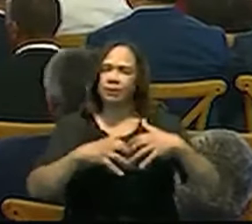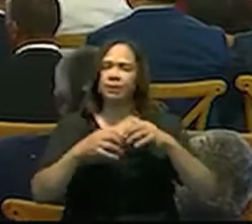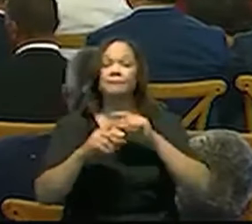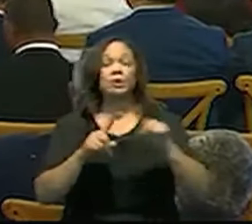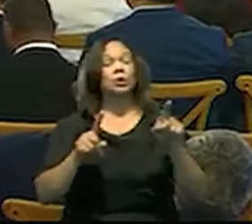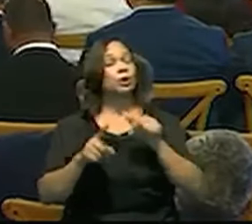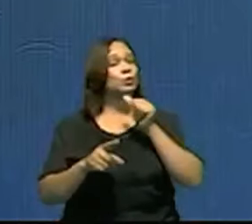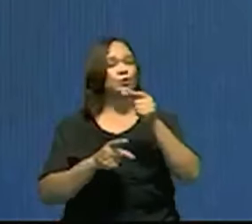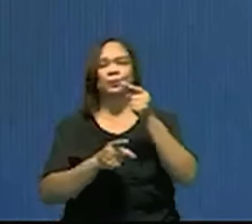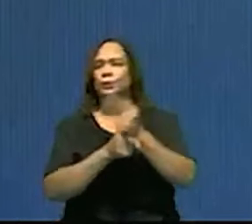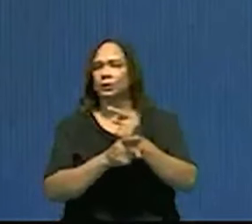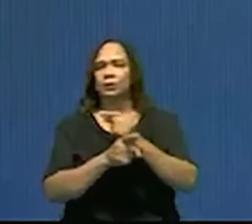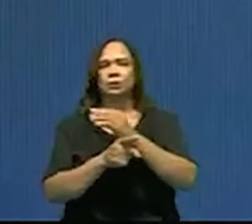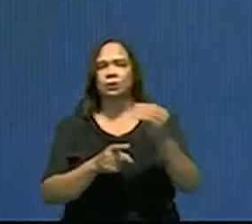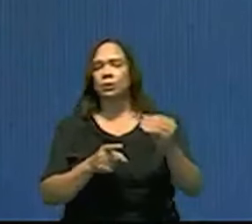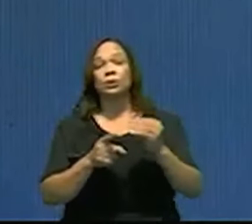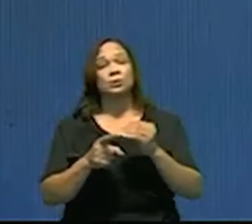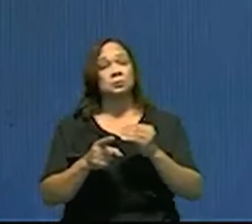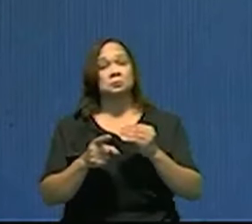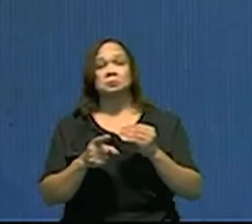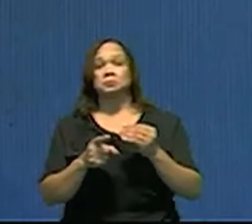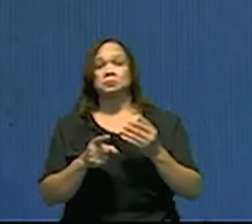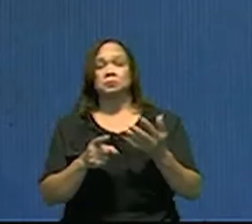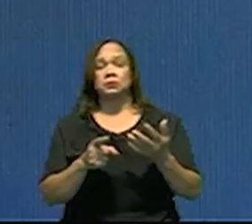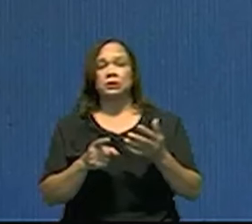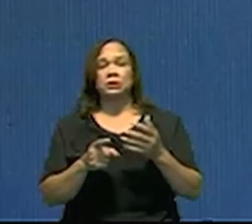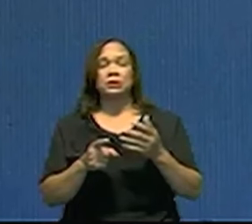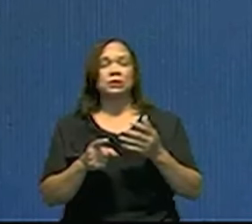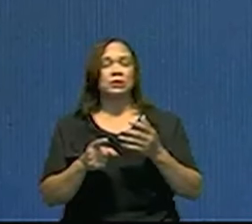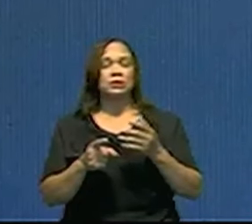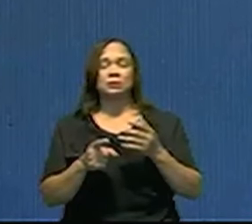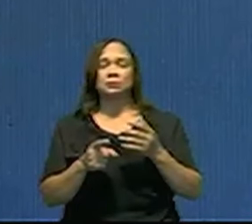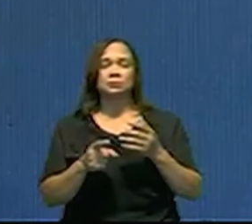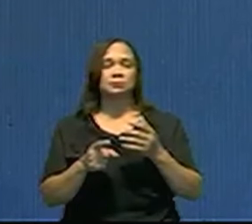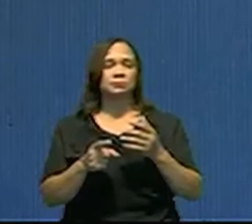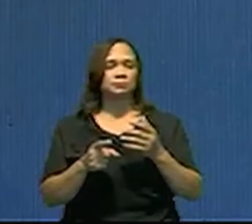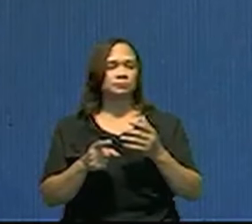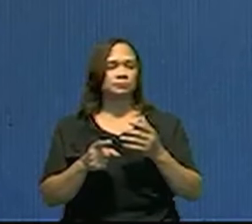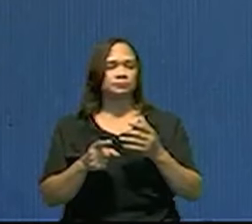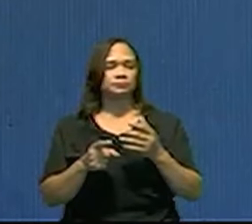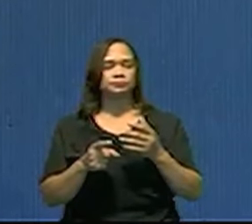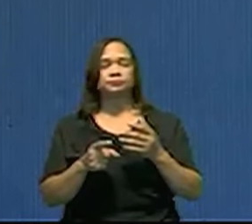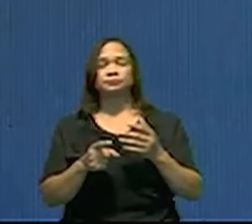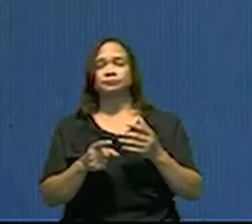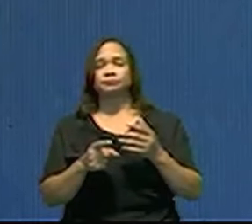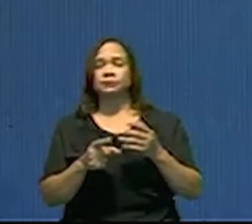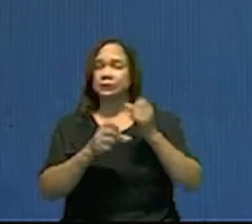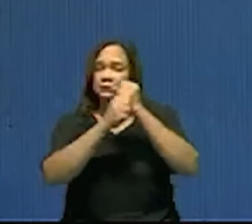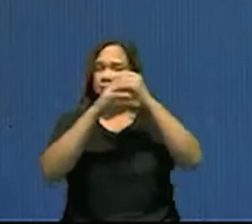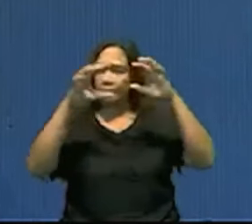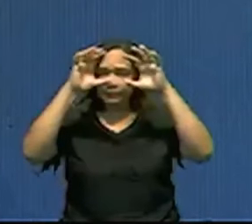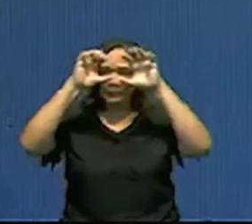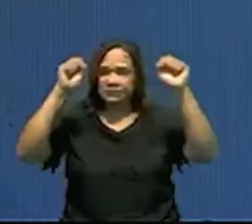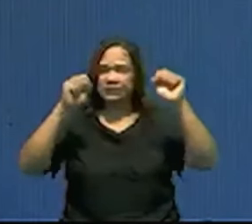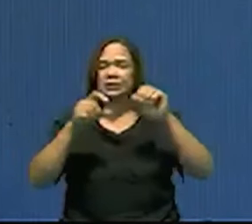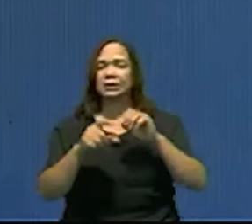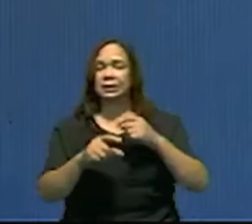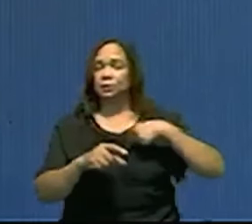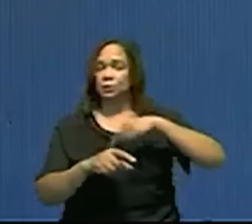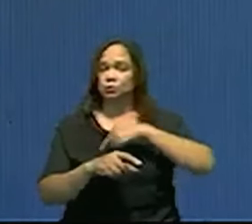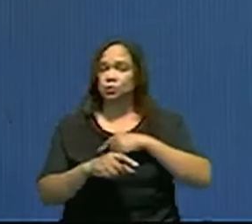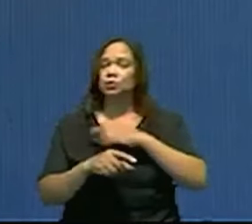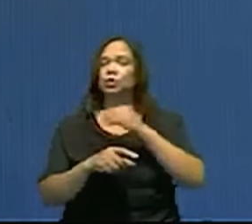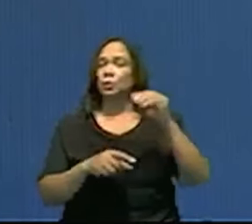razonable y no va en la línea de la visión que el presidente tiene, que nosotros